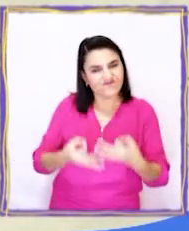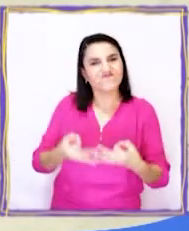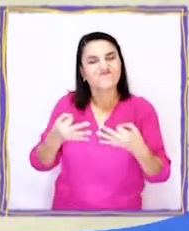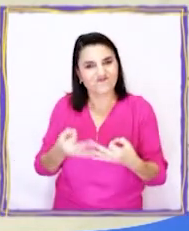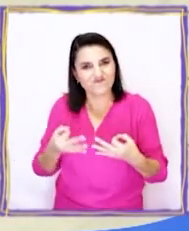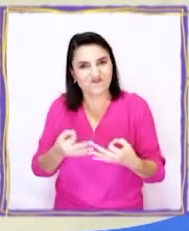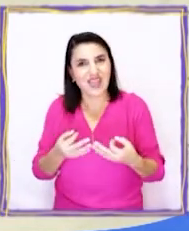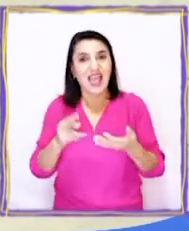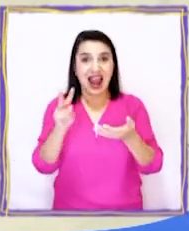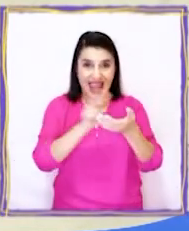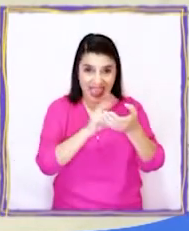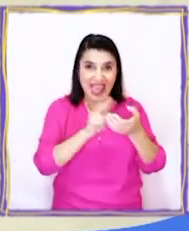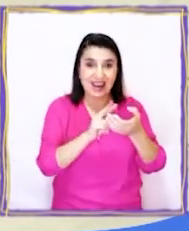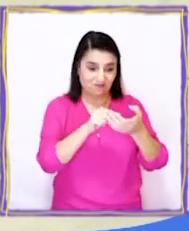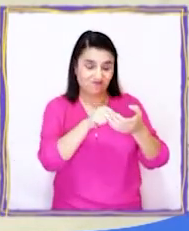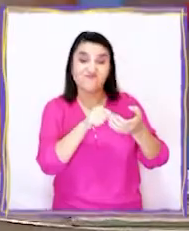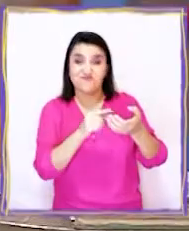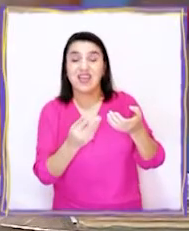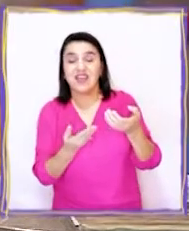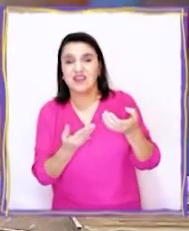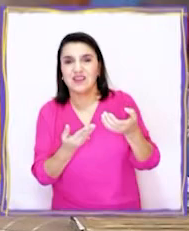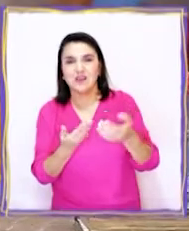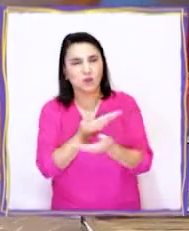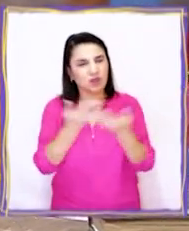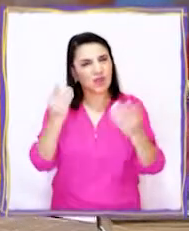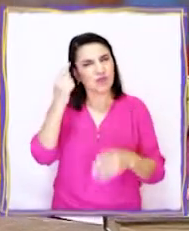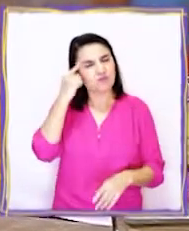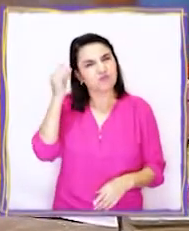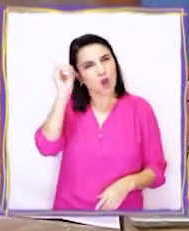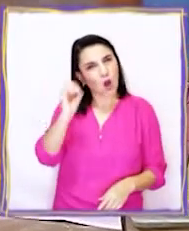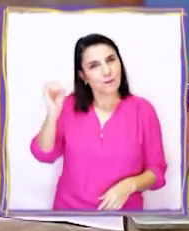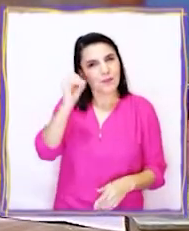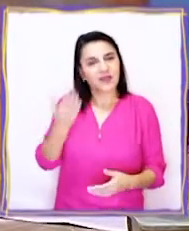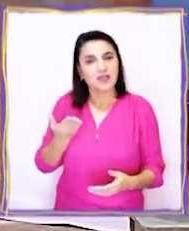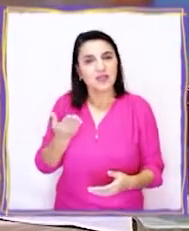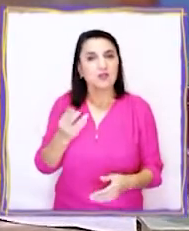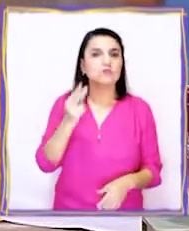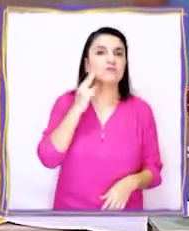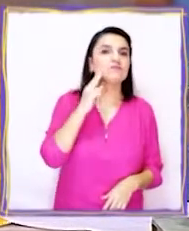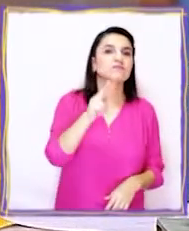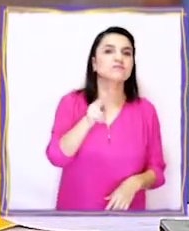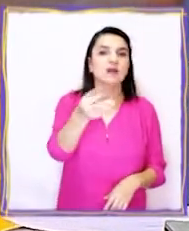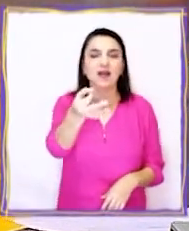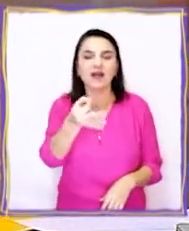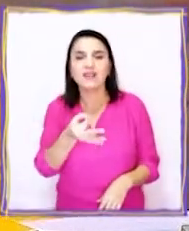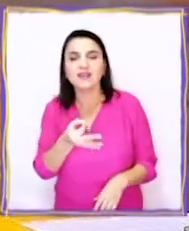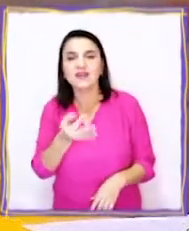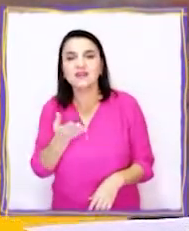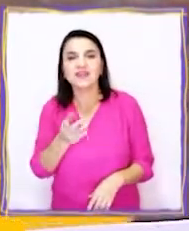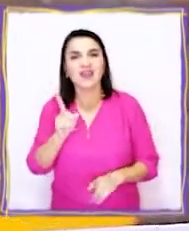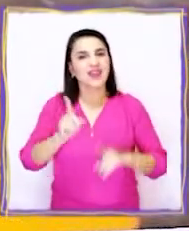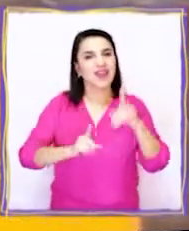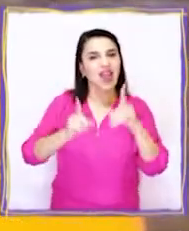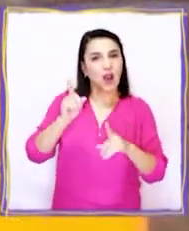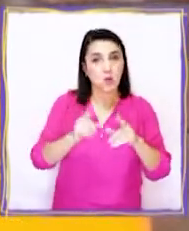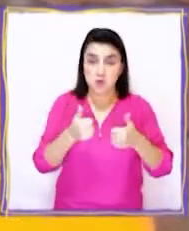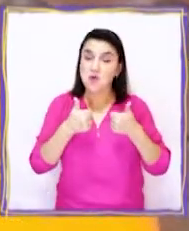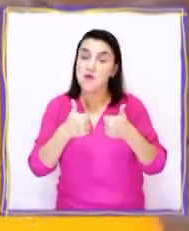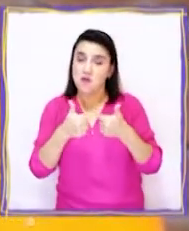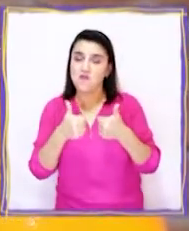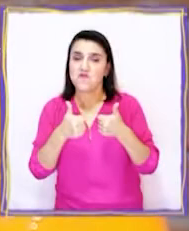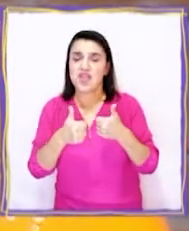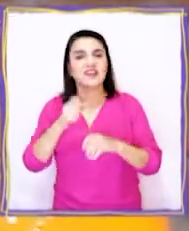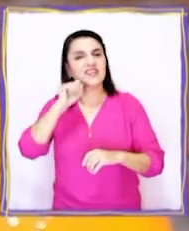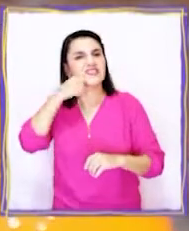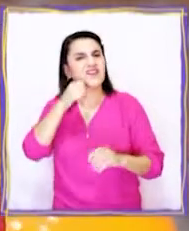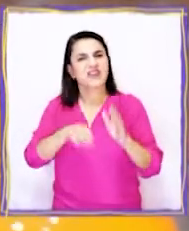¡Exacto! Leer a través de un celular. ¿Y qué piensan de esto? Por ahí puedo escuchar que a alguno les parece